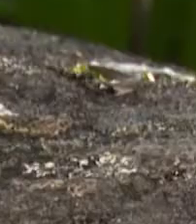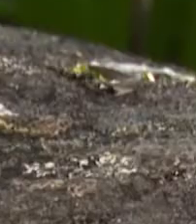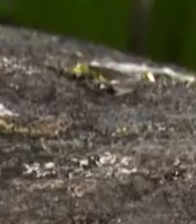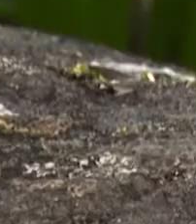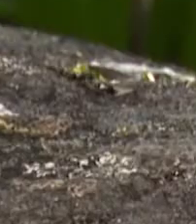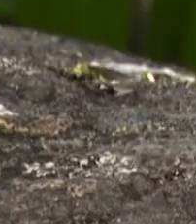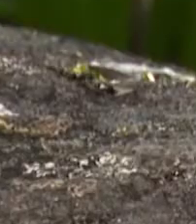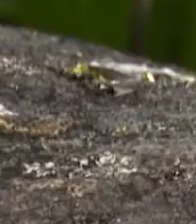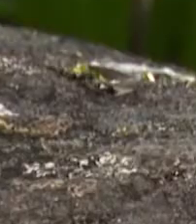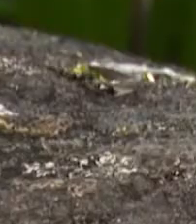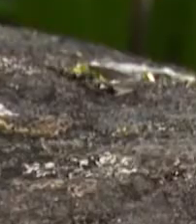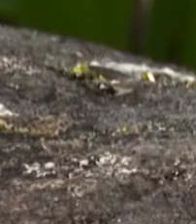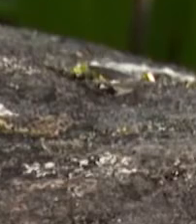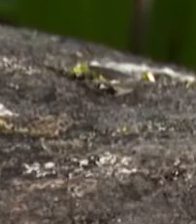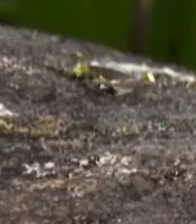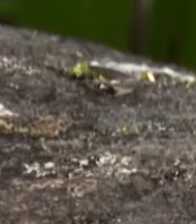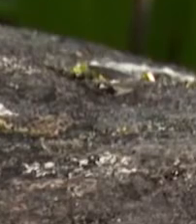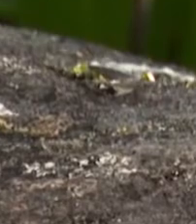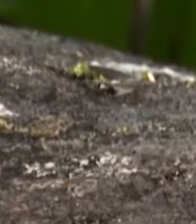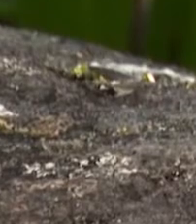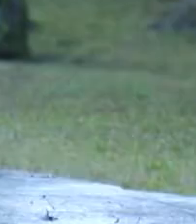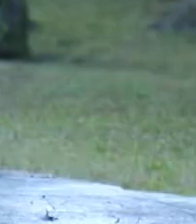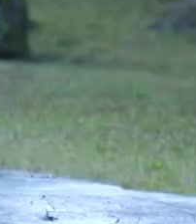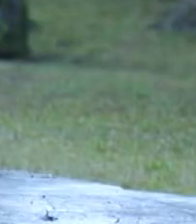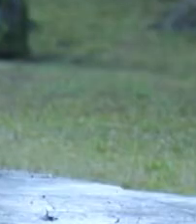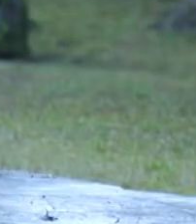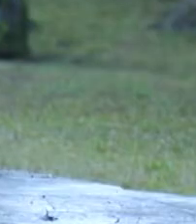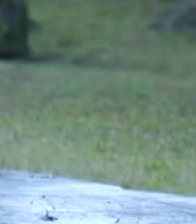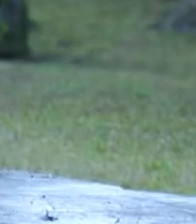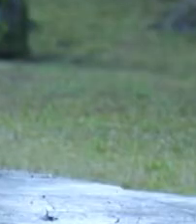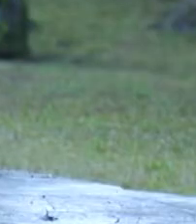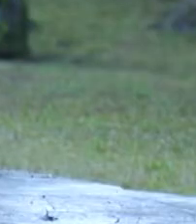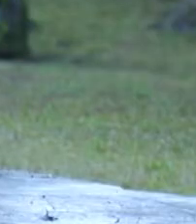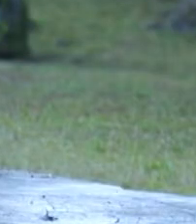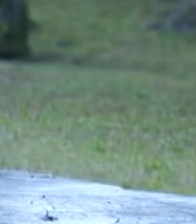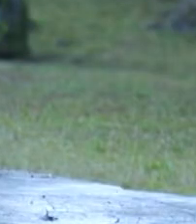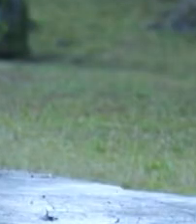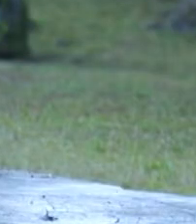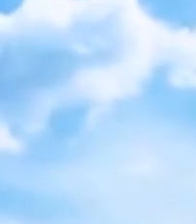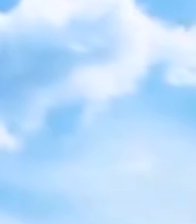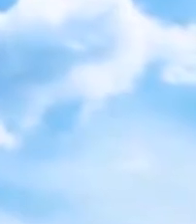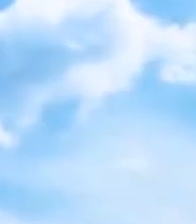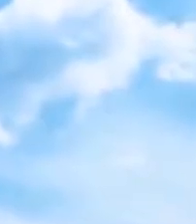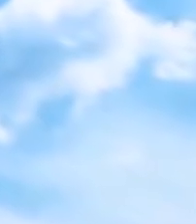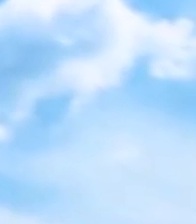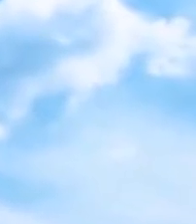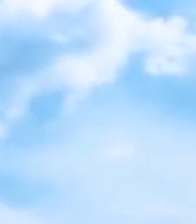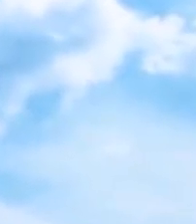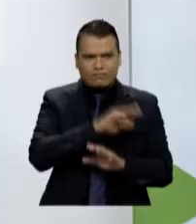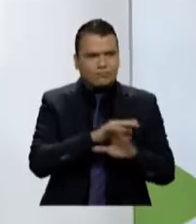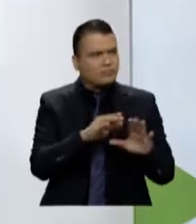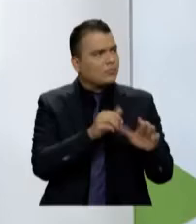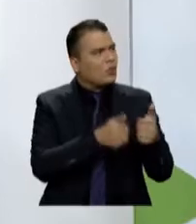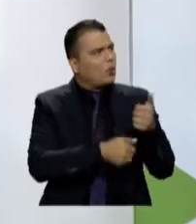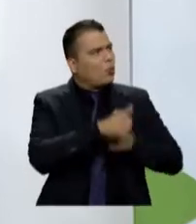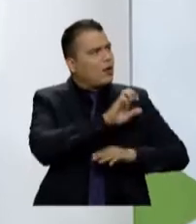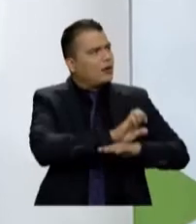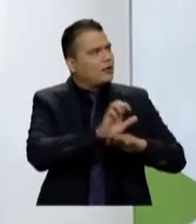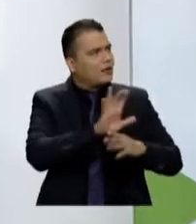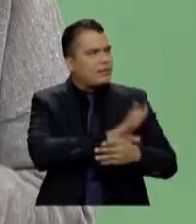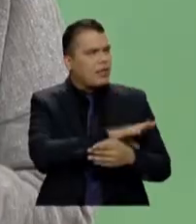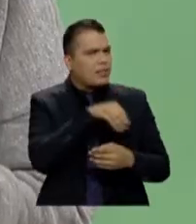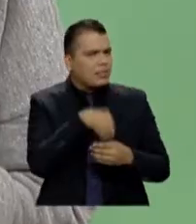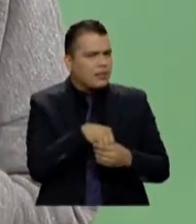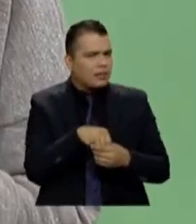ese tema para el desarrollo sostenible del territorio colombiano. Beatriz, ¿qué entidades justamente van a participar en este evento? Están las